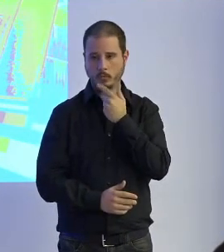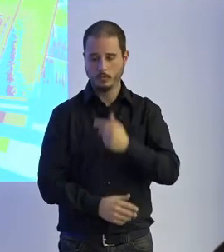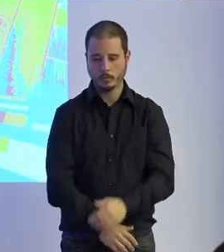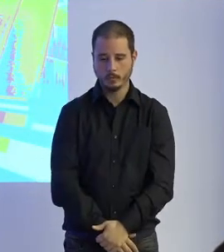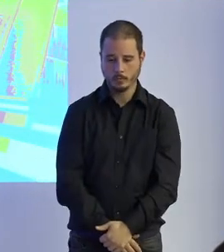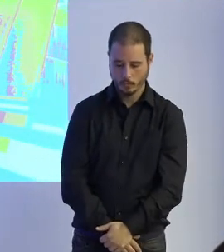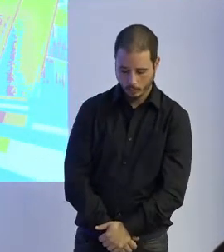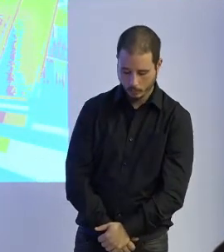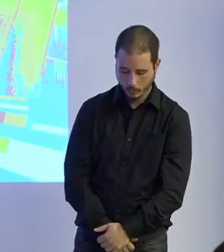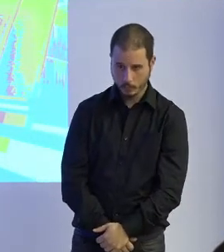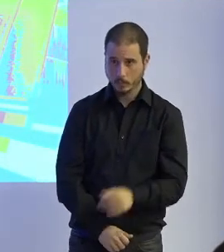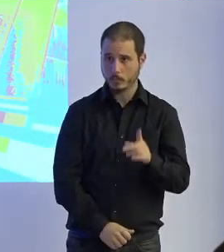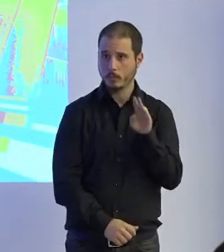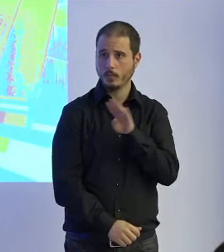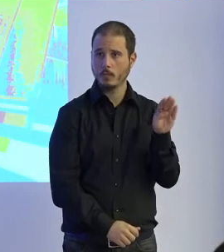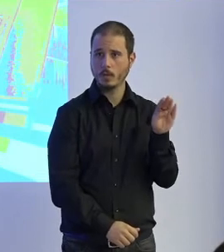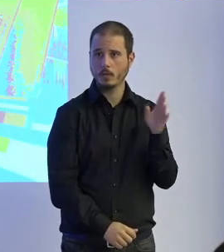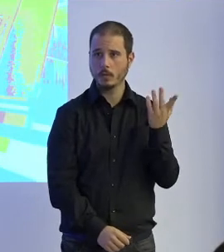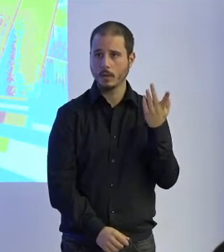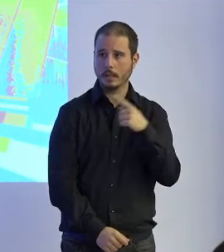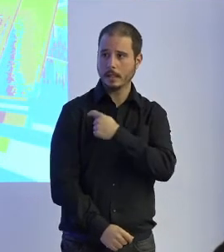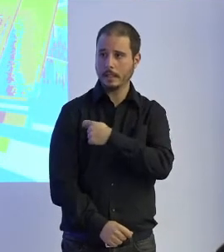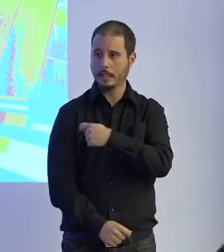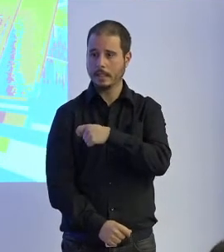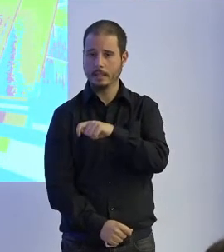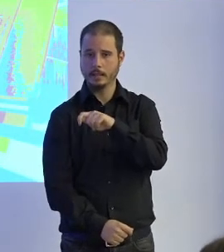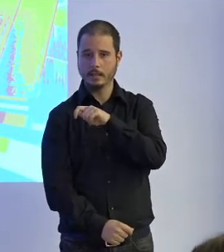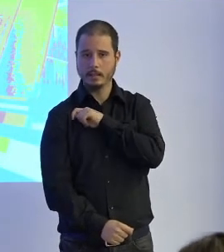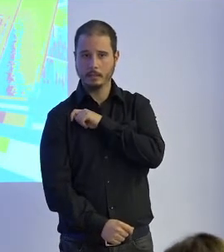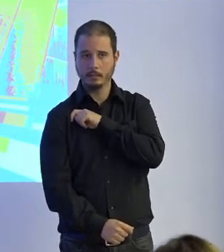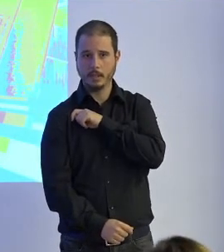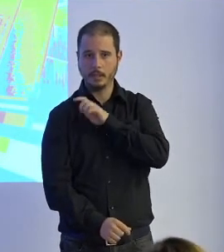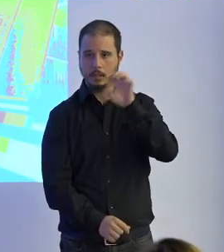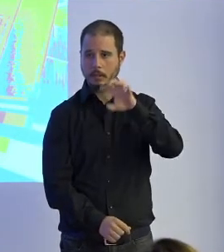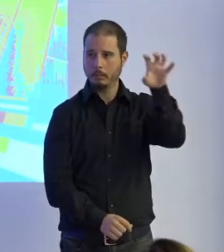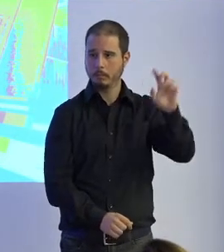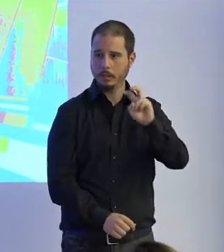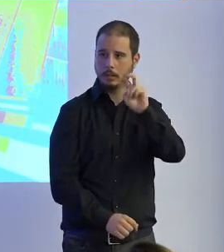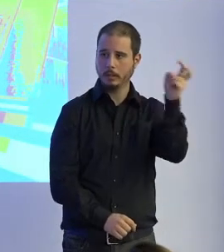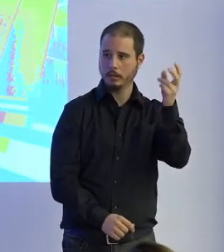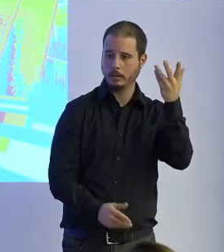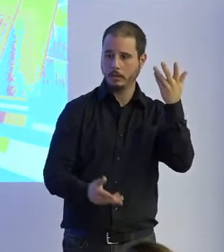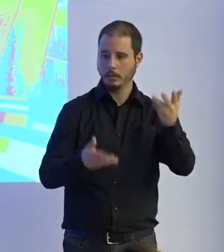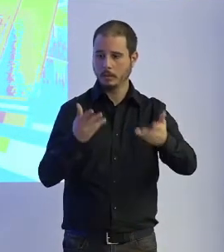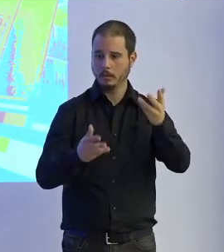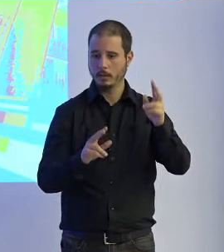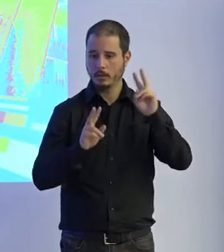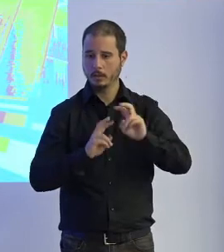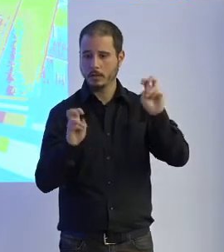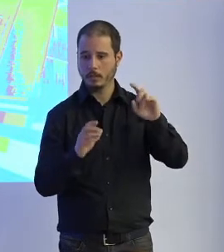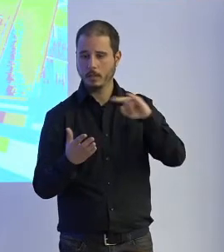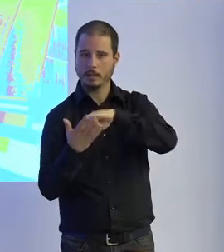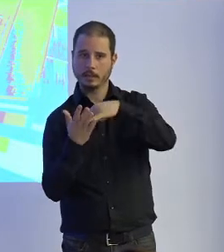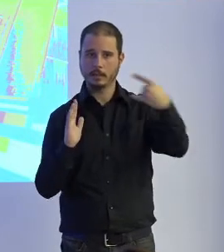está España en normativa comparada con otros países en estos temas digamos tecnológicos de